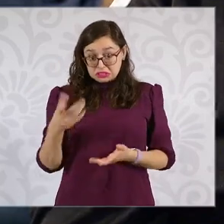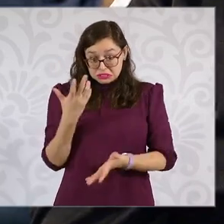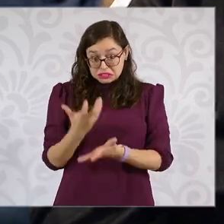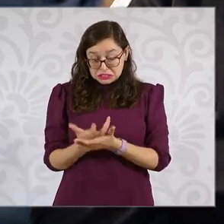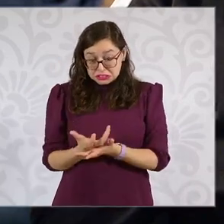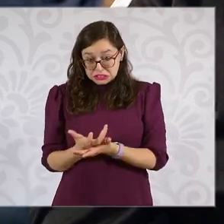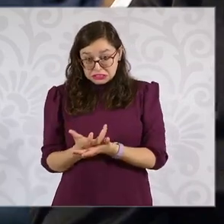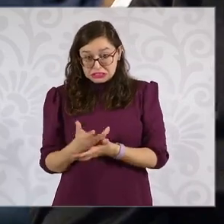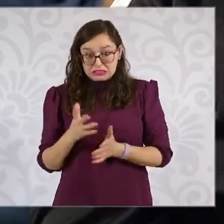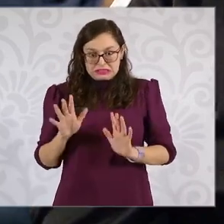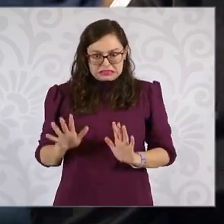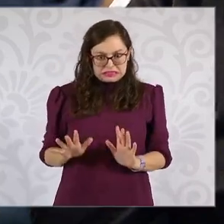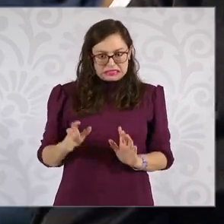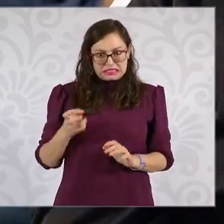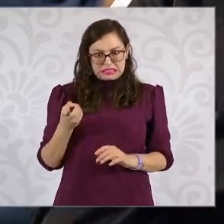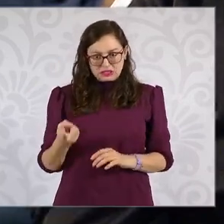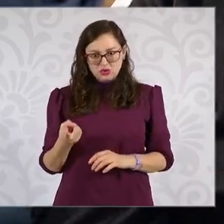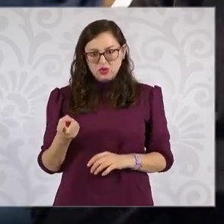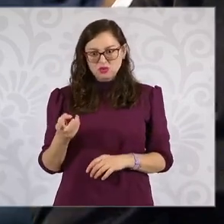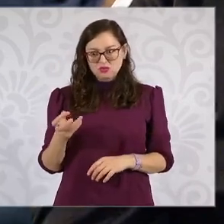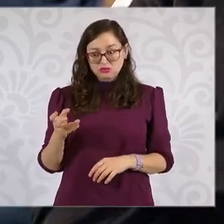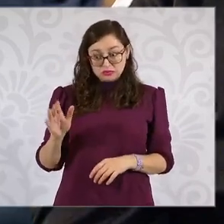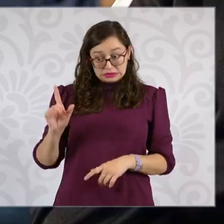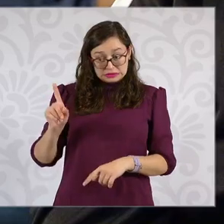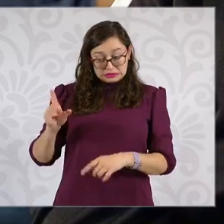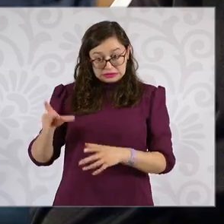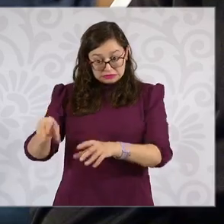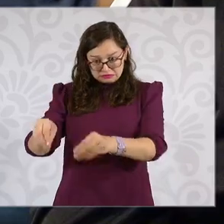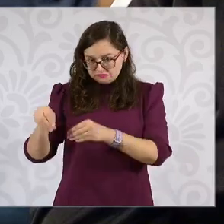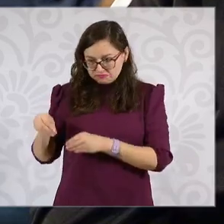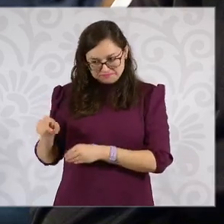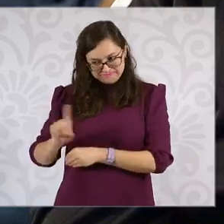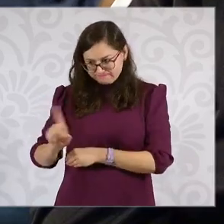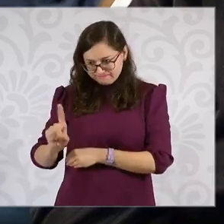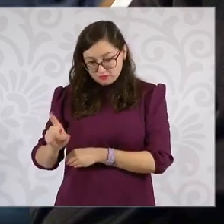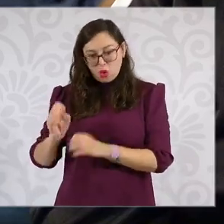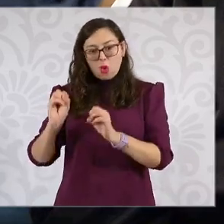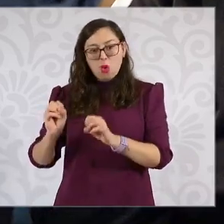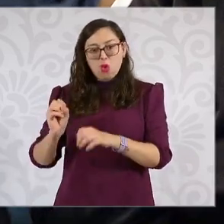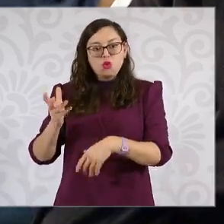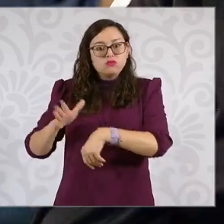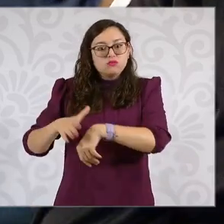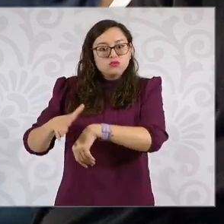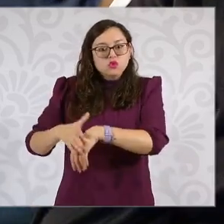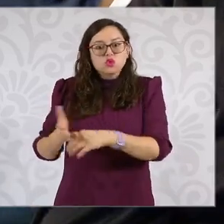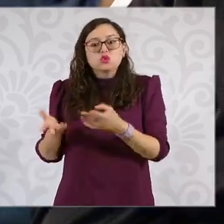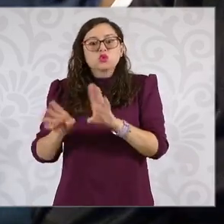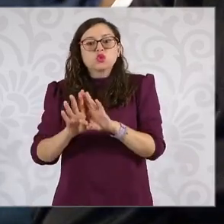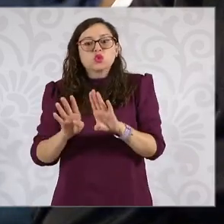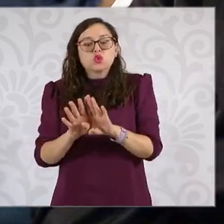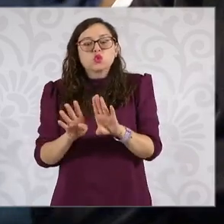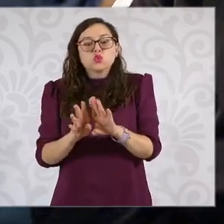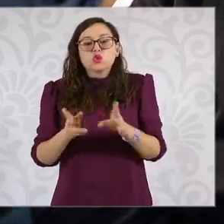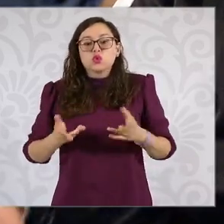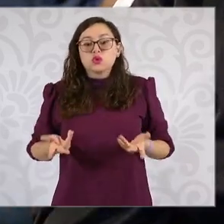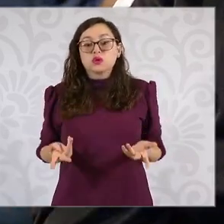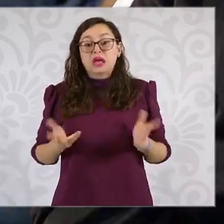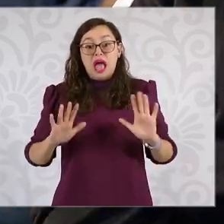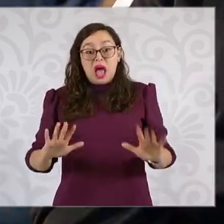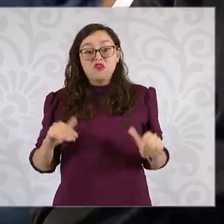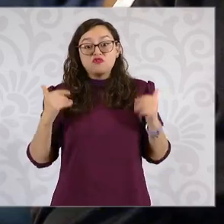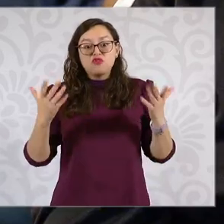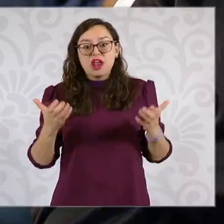¿Va a tener alguna invitación a que no hagan esto? Y también saber qué va a pasar con los que venden